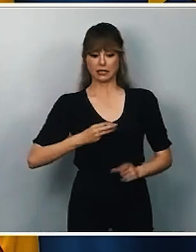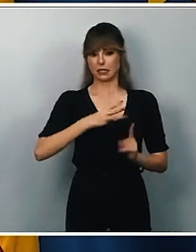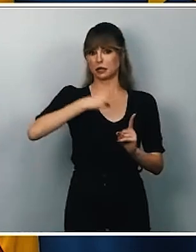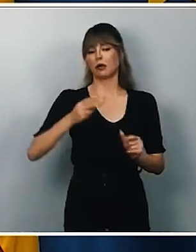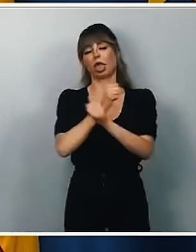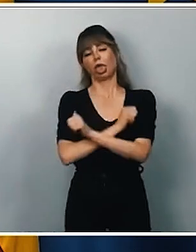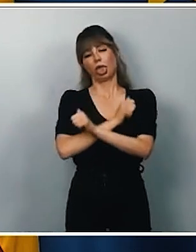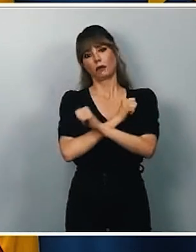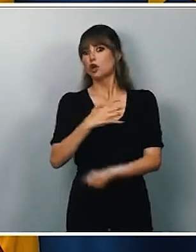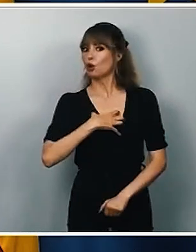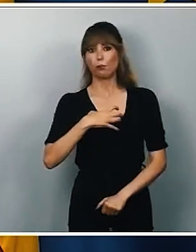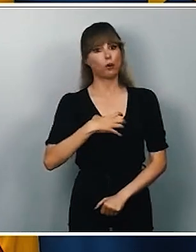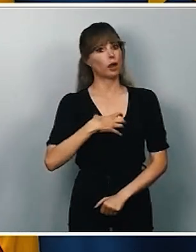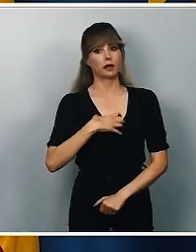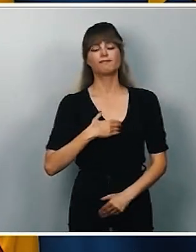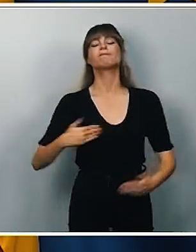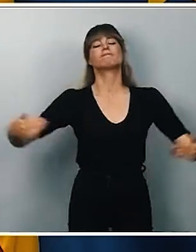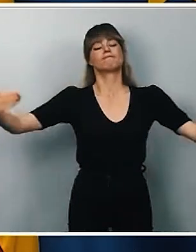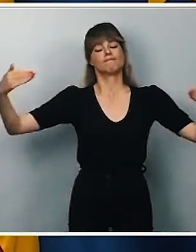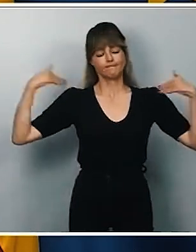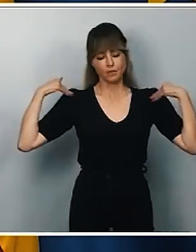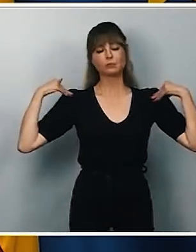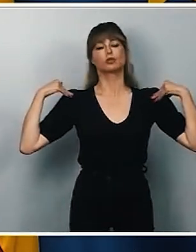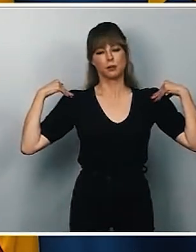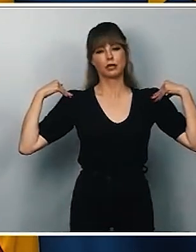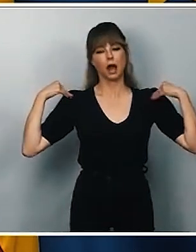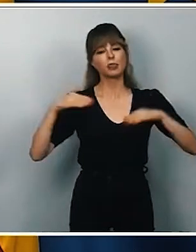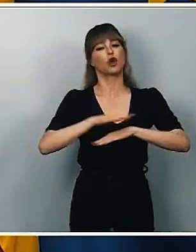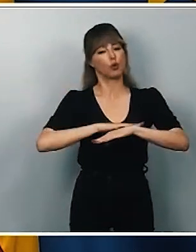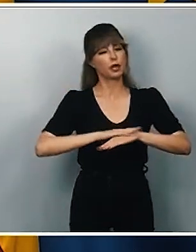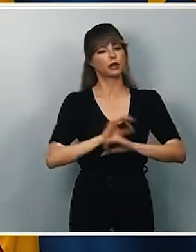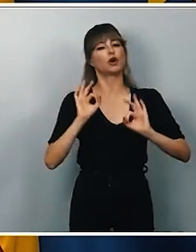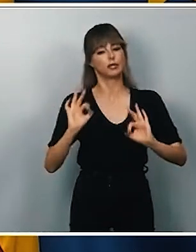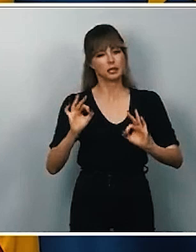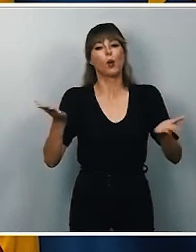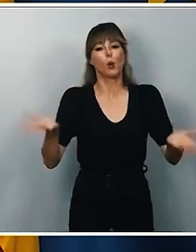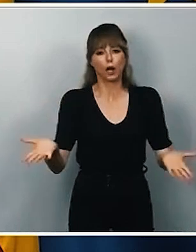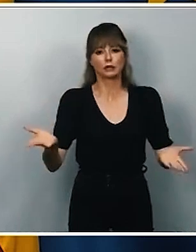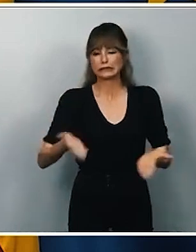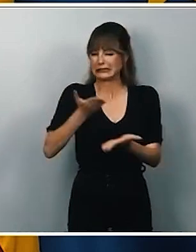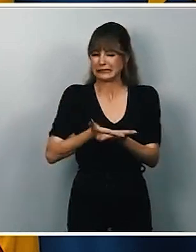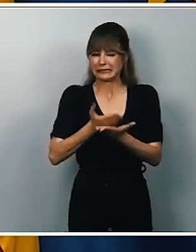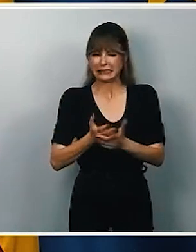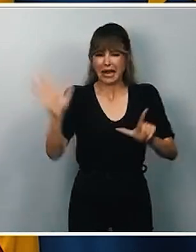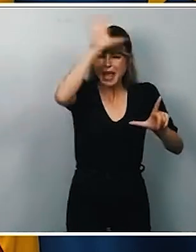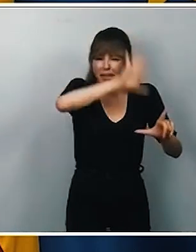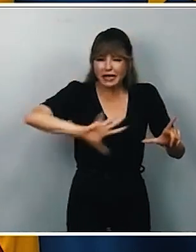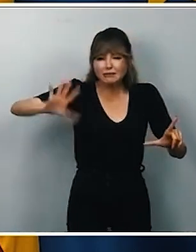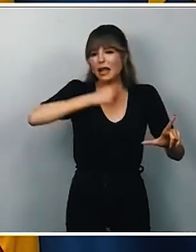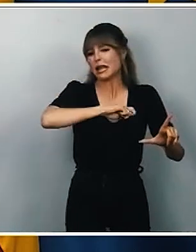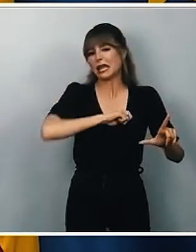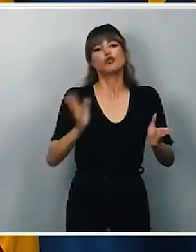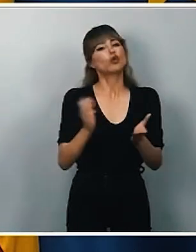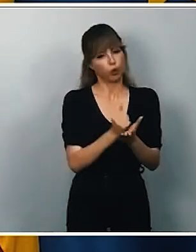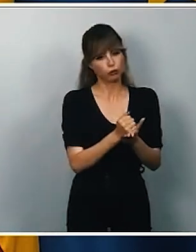esperando y que es una competencia del propio Gobierno garantizar que en todo el territorio del Estado se